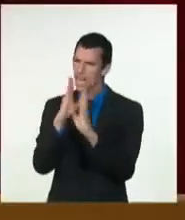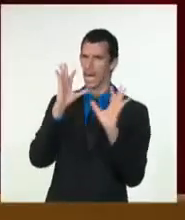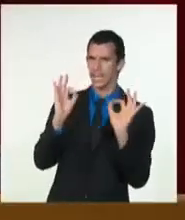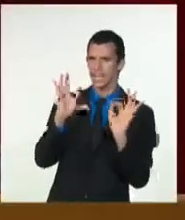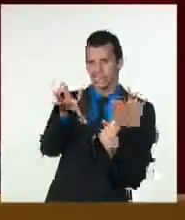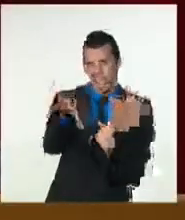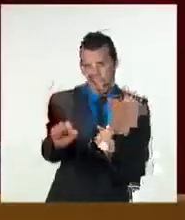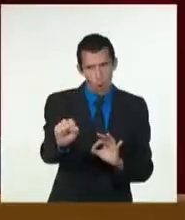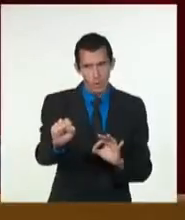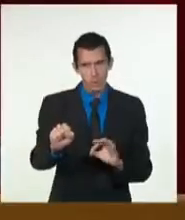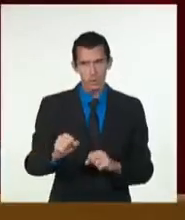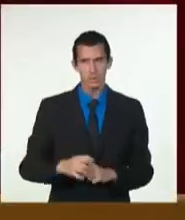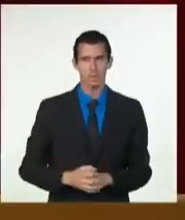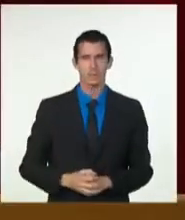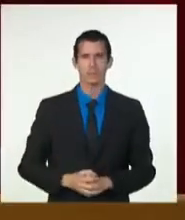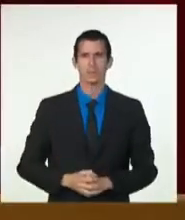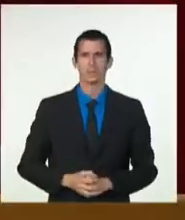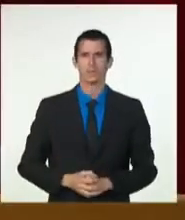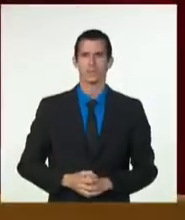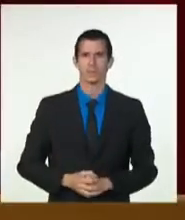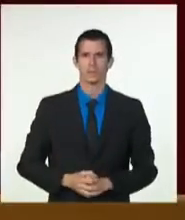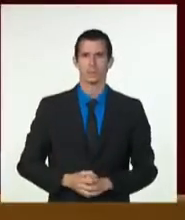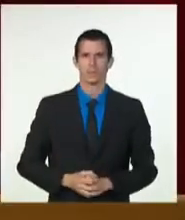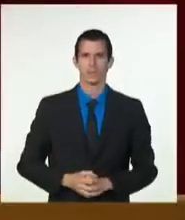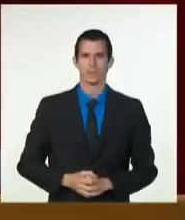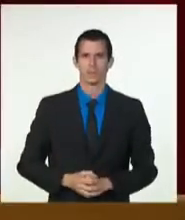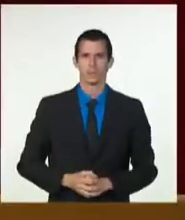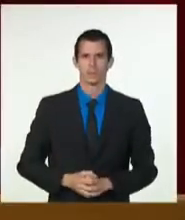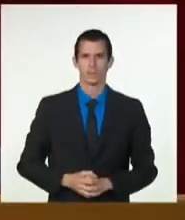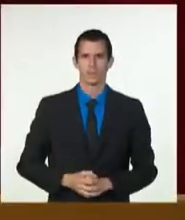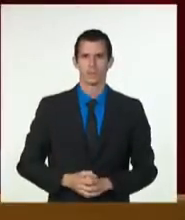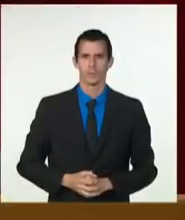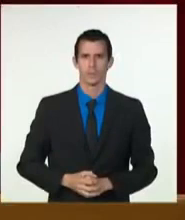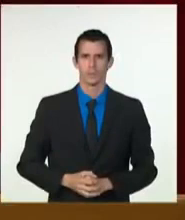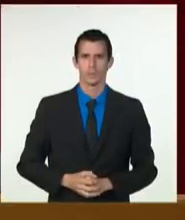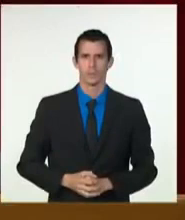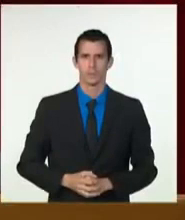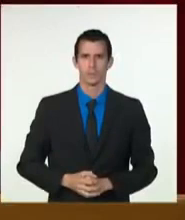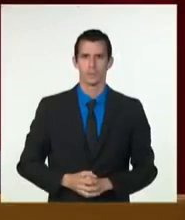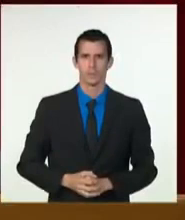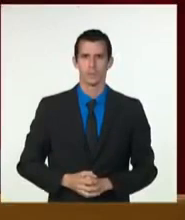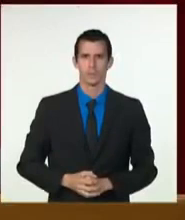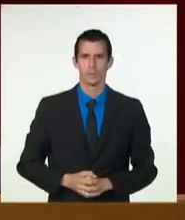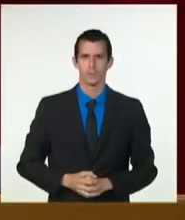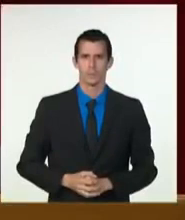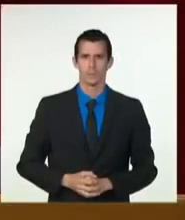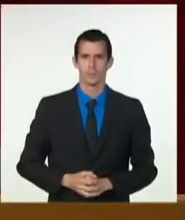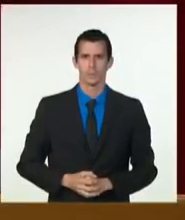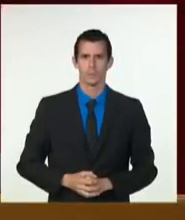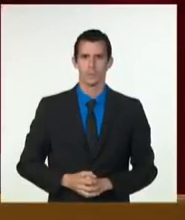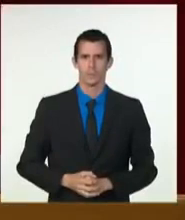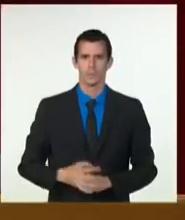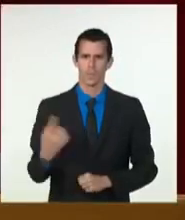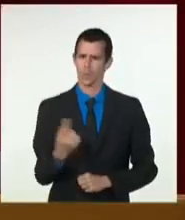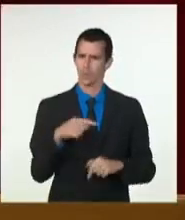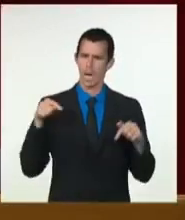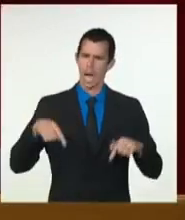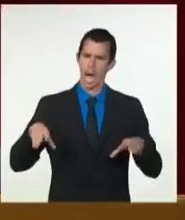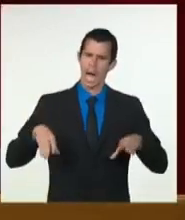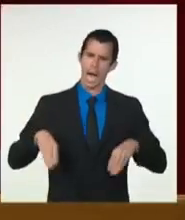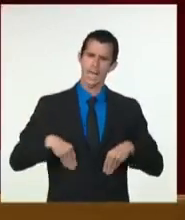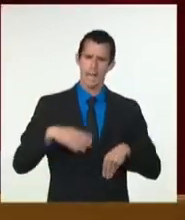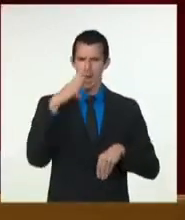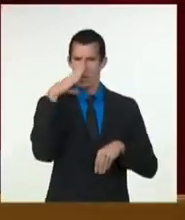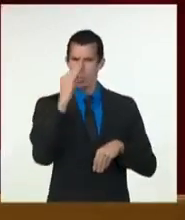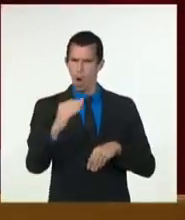discutido el tema obviamente y hemos expresado el más enérgico rechazo a las manifestaciones de indisciplina y